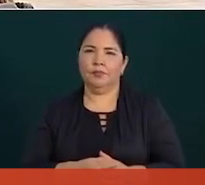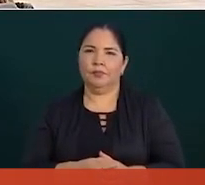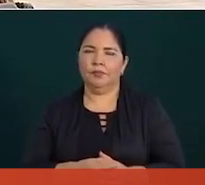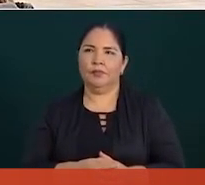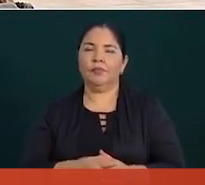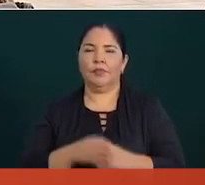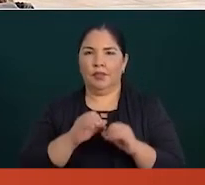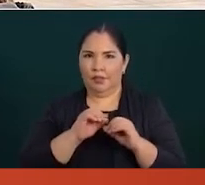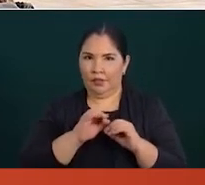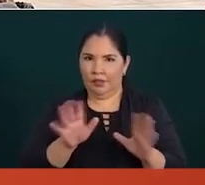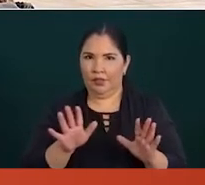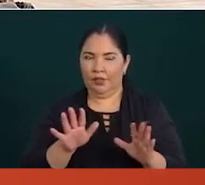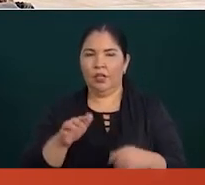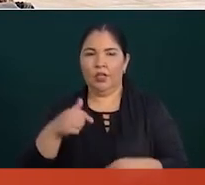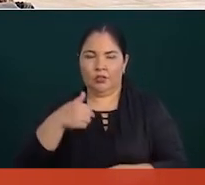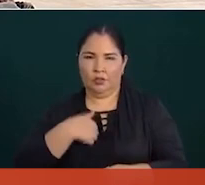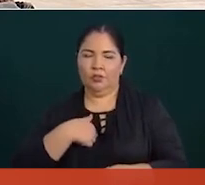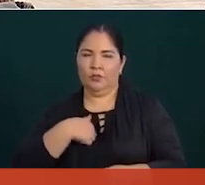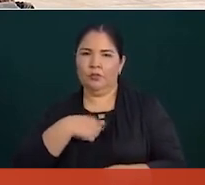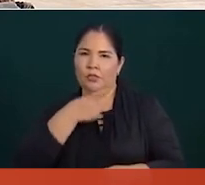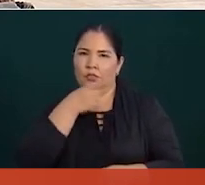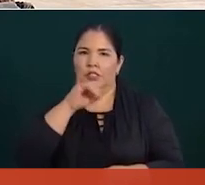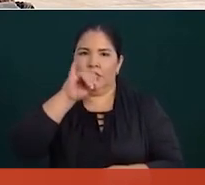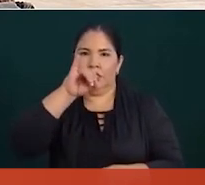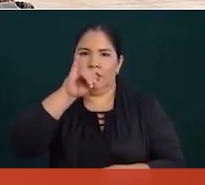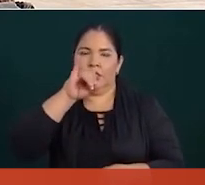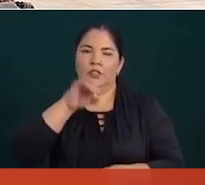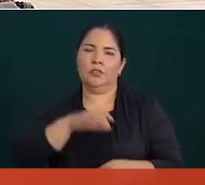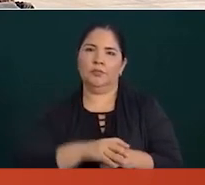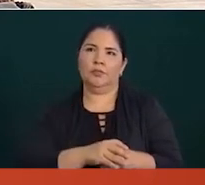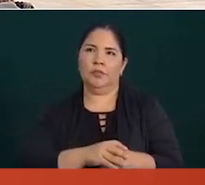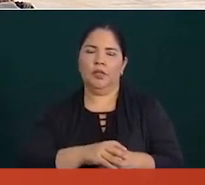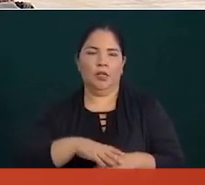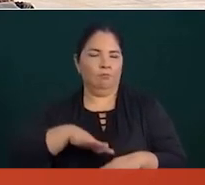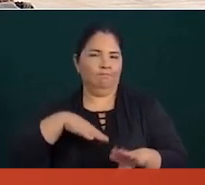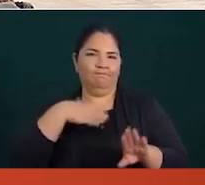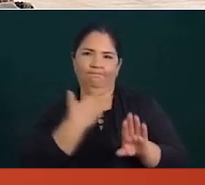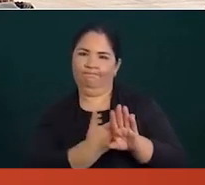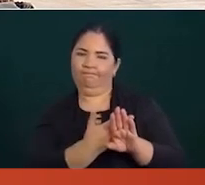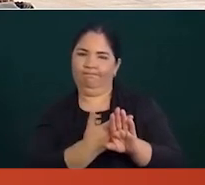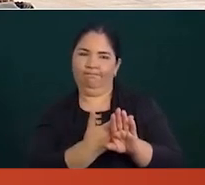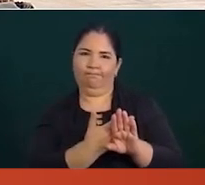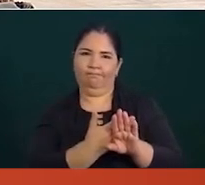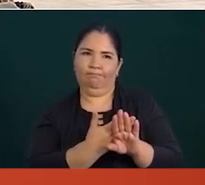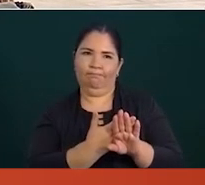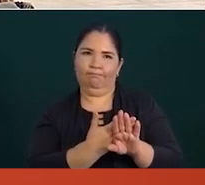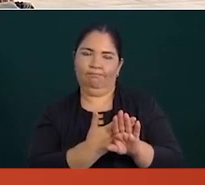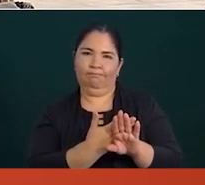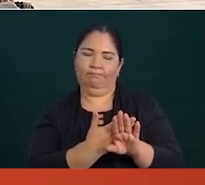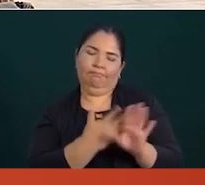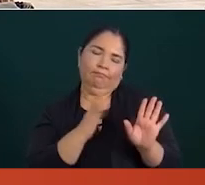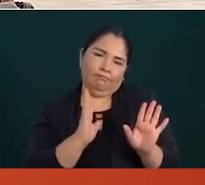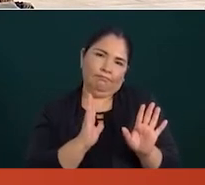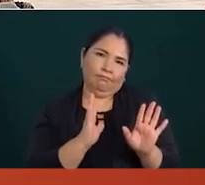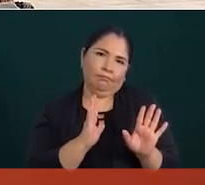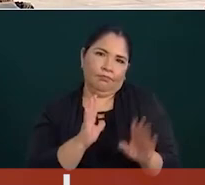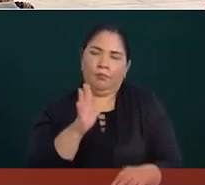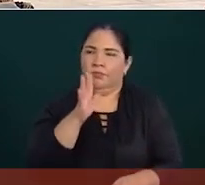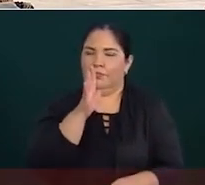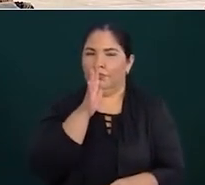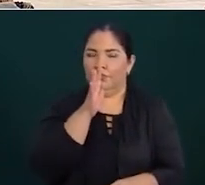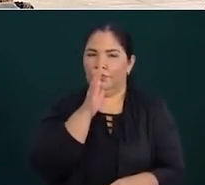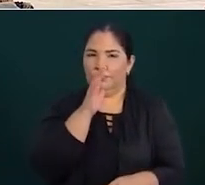ya expresé que yo voy a votar en contra lo dije desde que tomé posición pero no se le puede